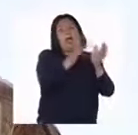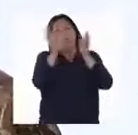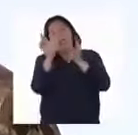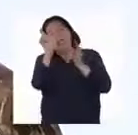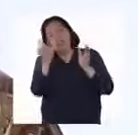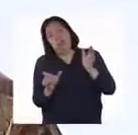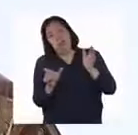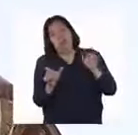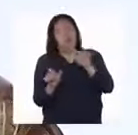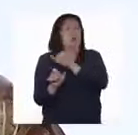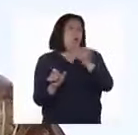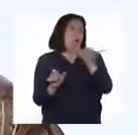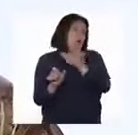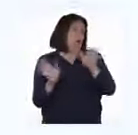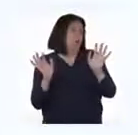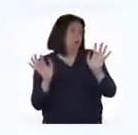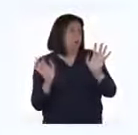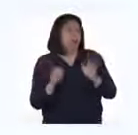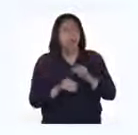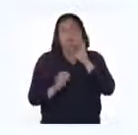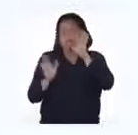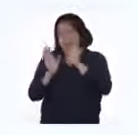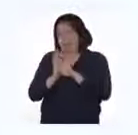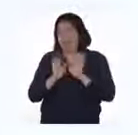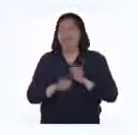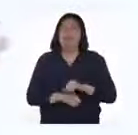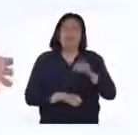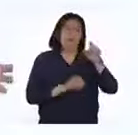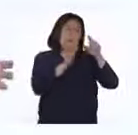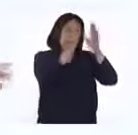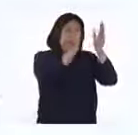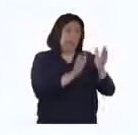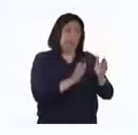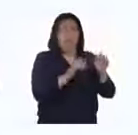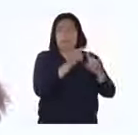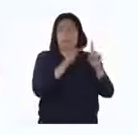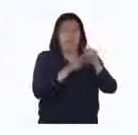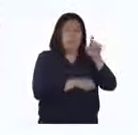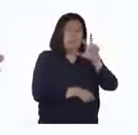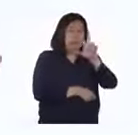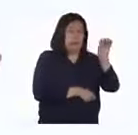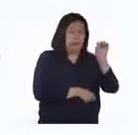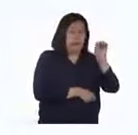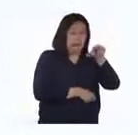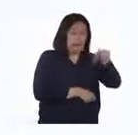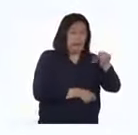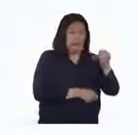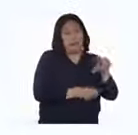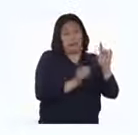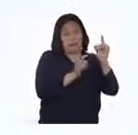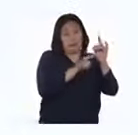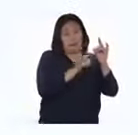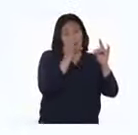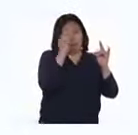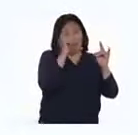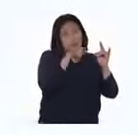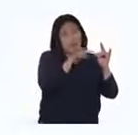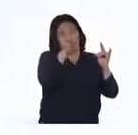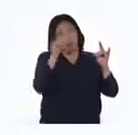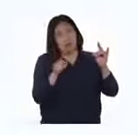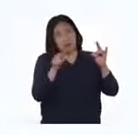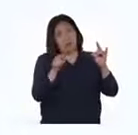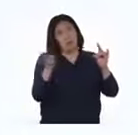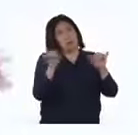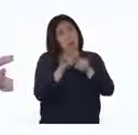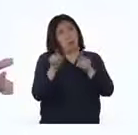sector hay la misma cantidad. Por ejemplo, si en una mitad cuento 300 vicuñas, imaginaré que en la